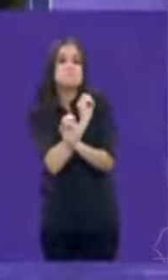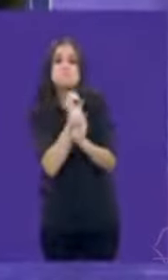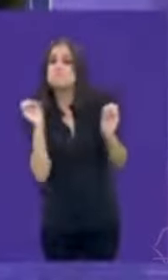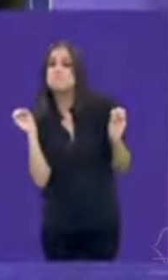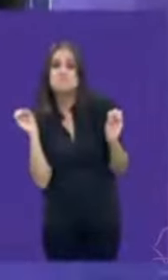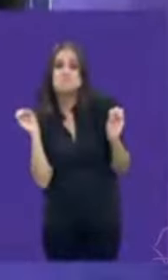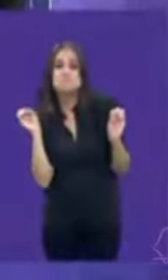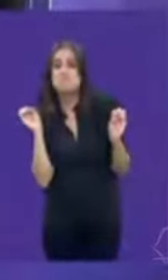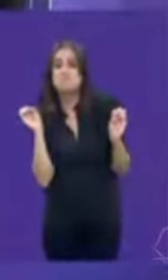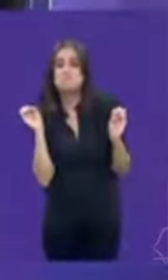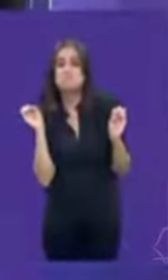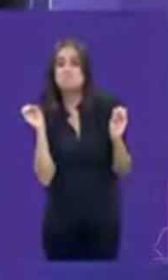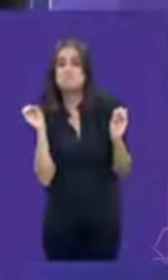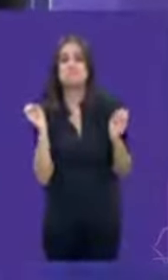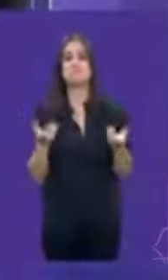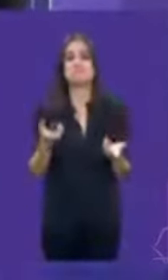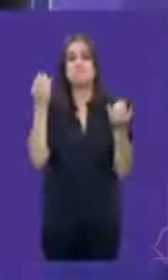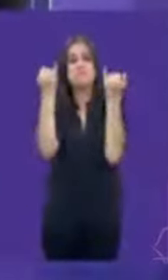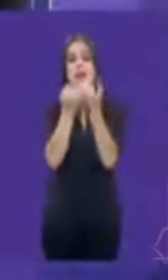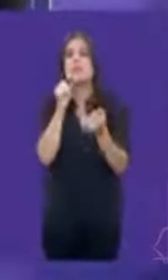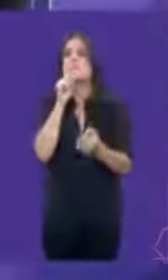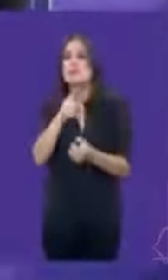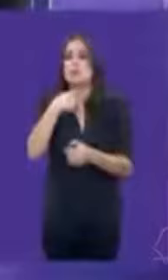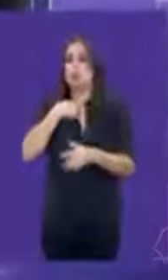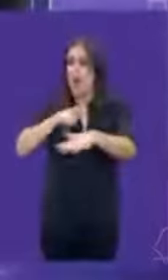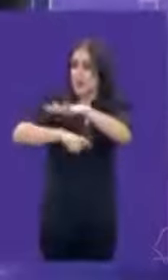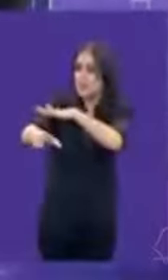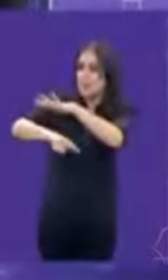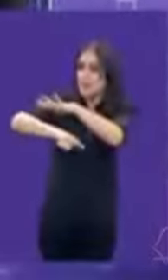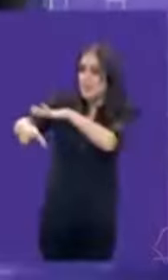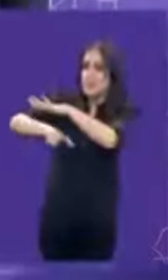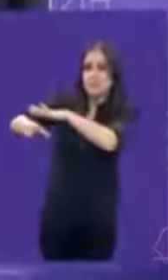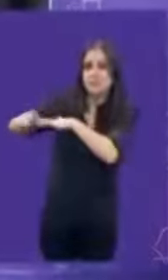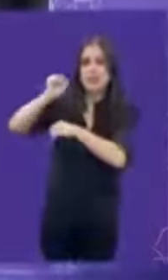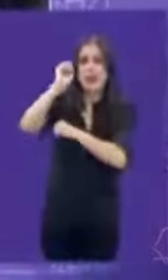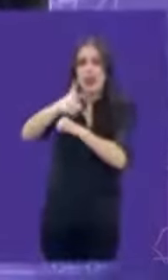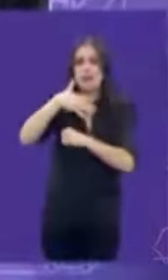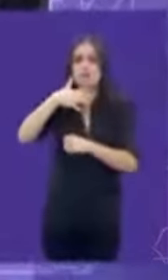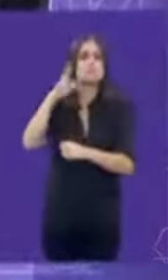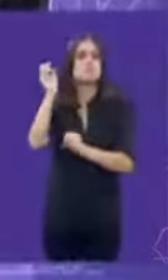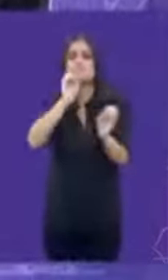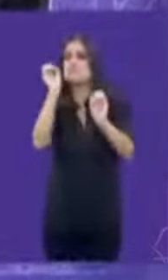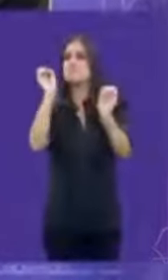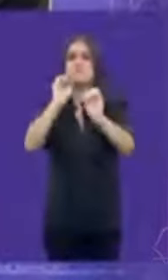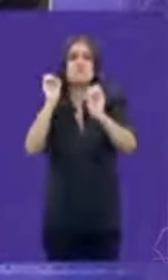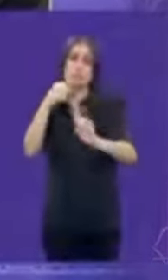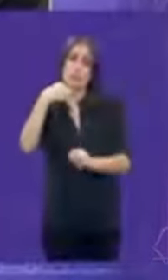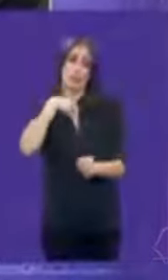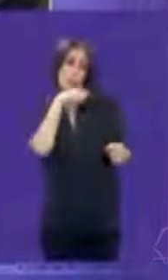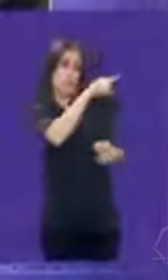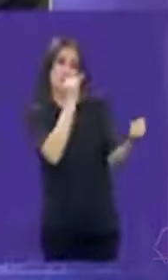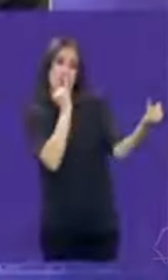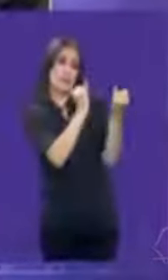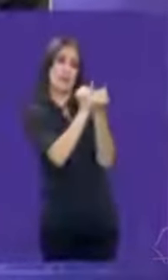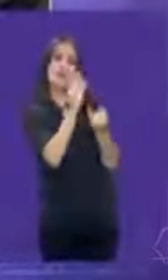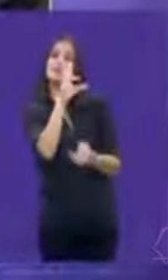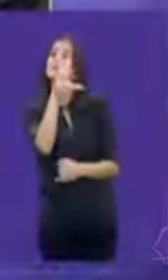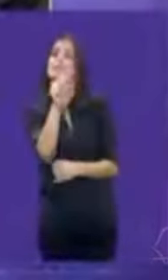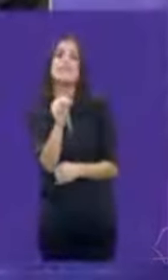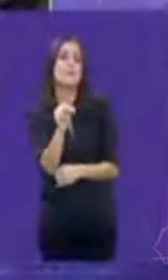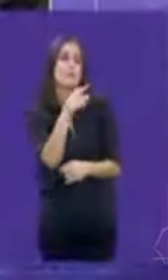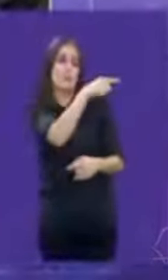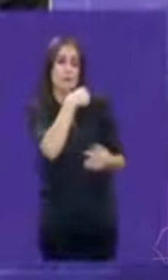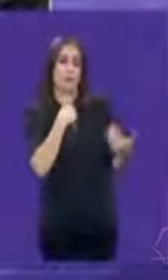tema de obras y mucho menos estar dando dinero o haciendo cualquier situación. No somos como ustedes, no